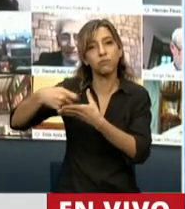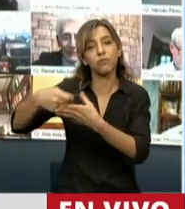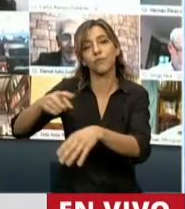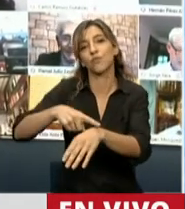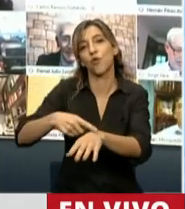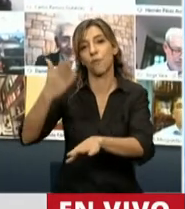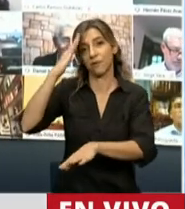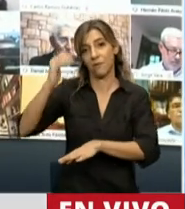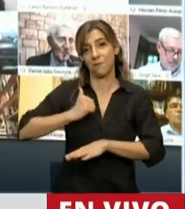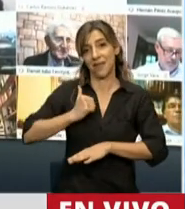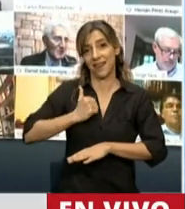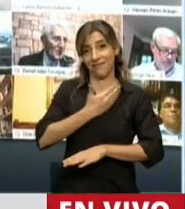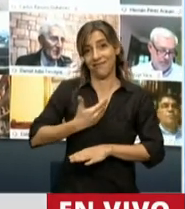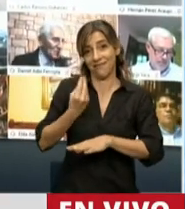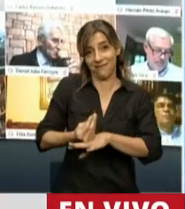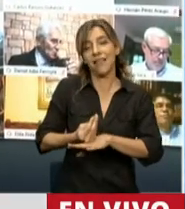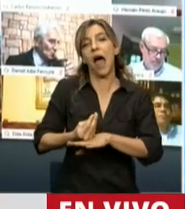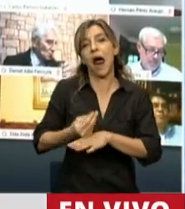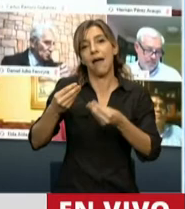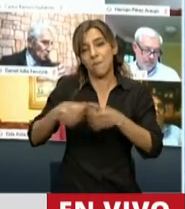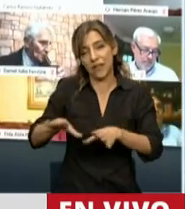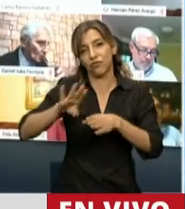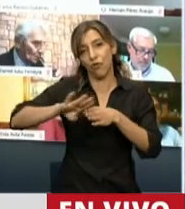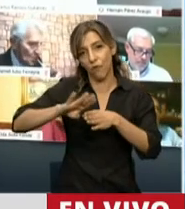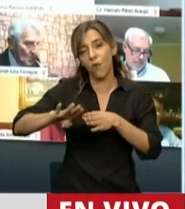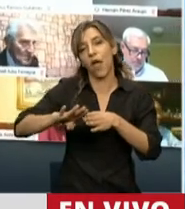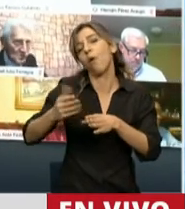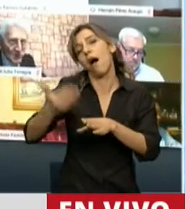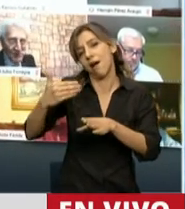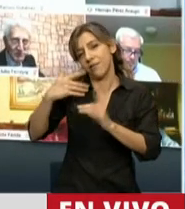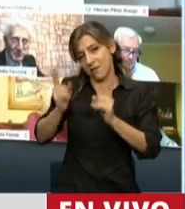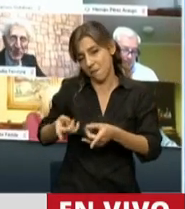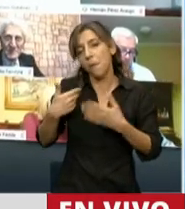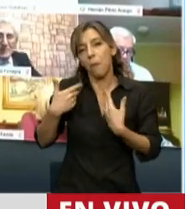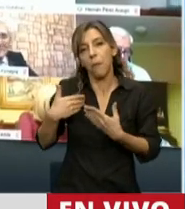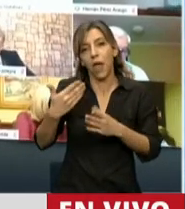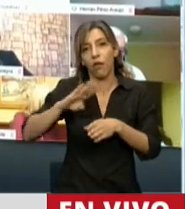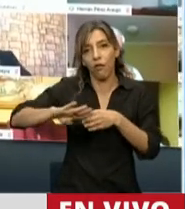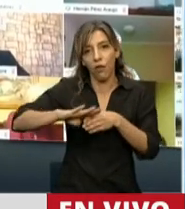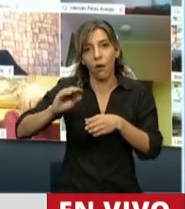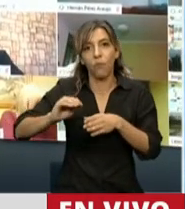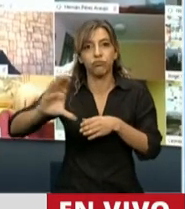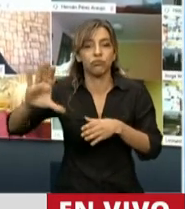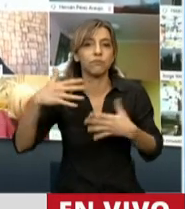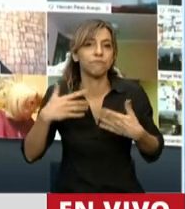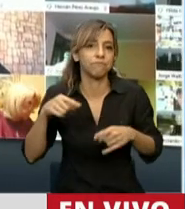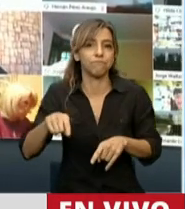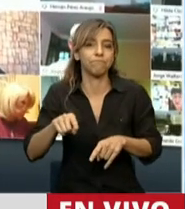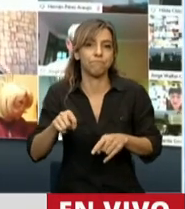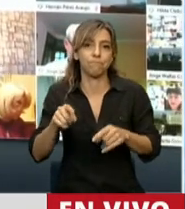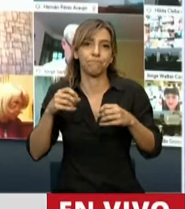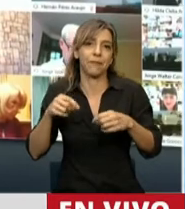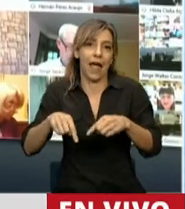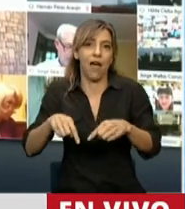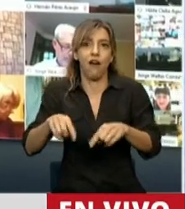dictadura militar en adelante y desde antes también, como decía el diputado preopinante. Para nosotros la soberanía no es un